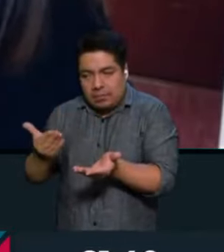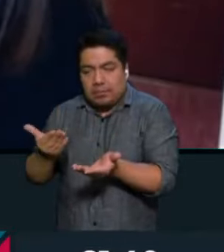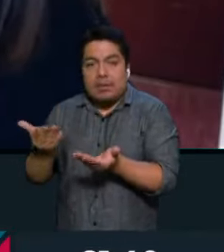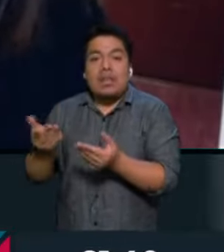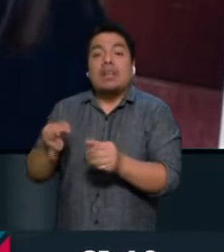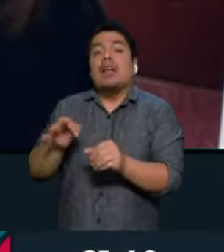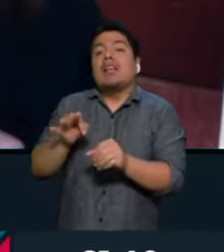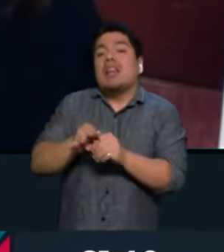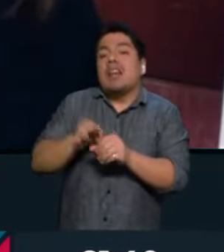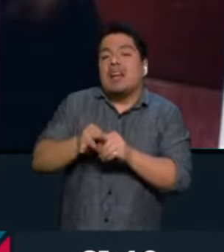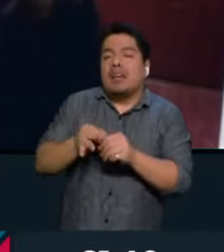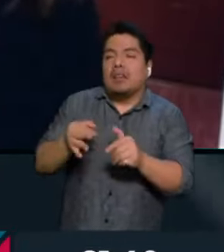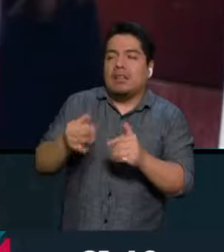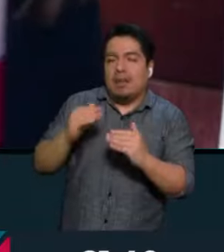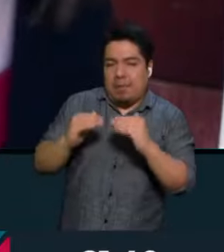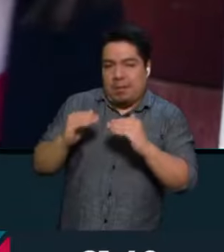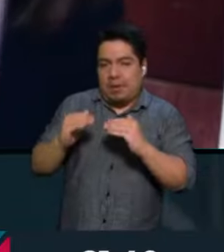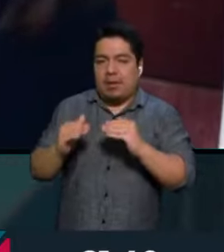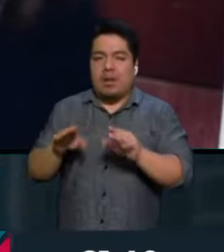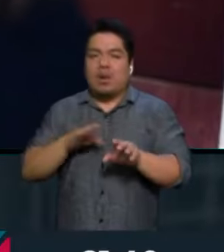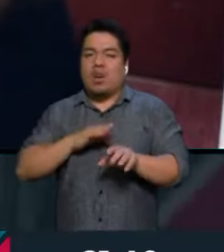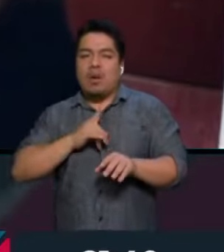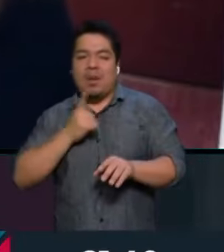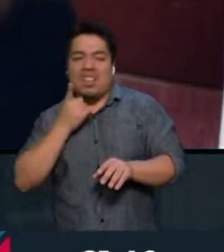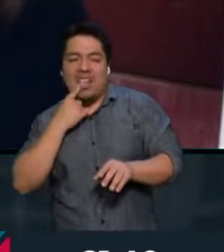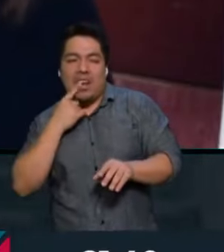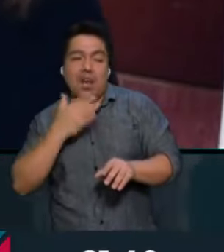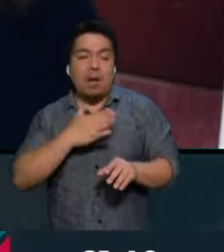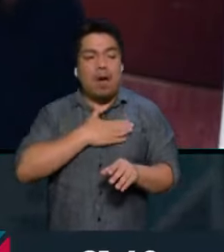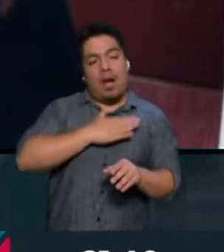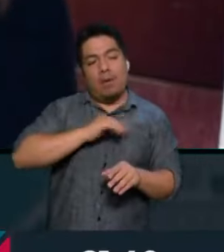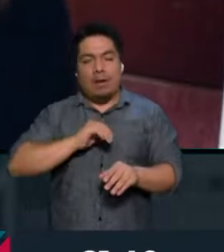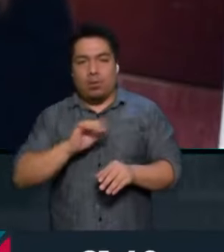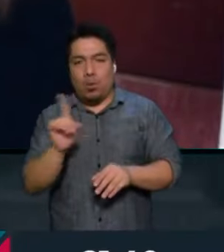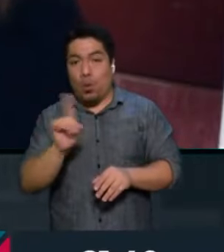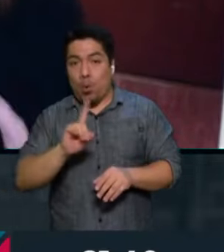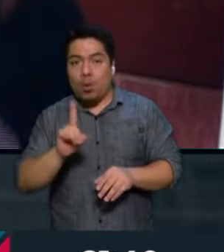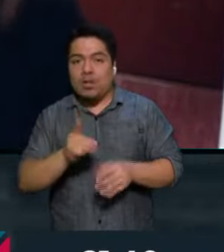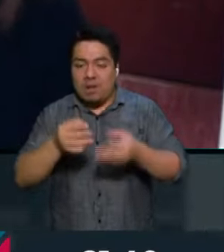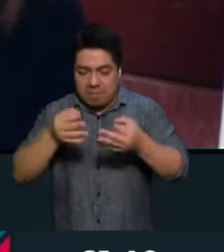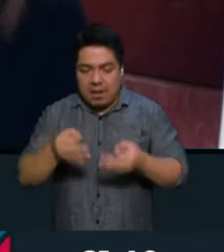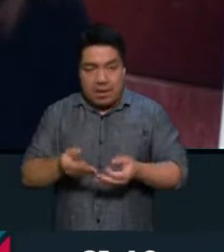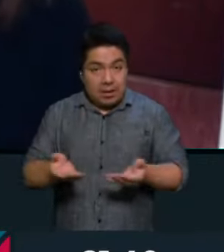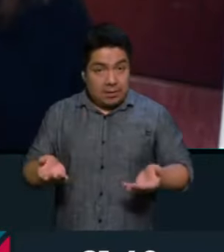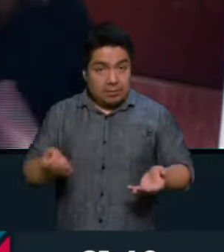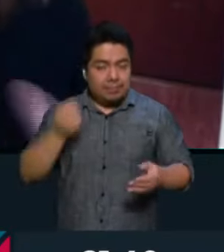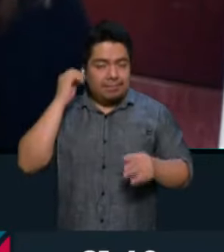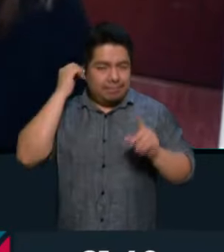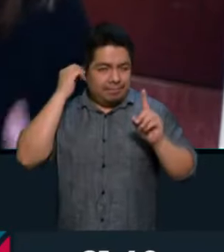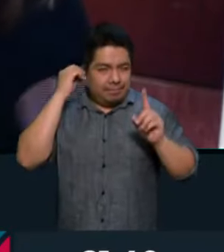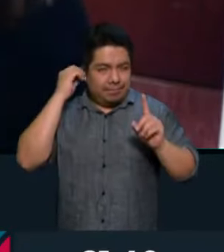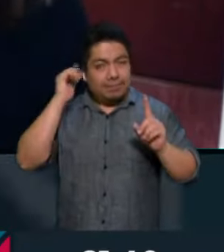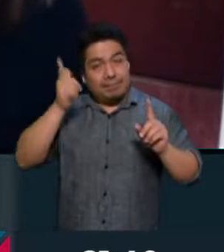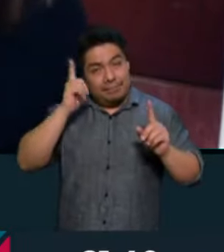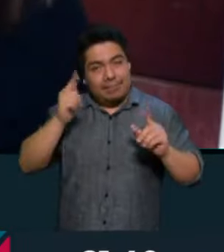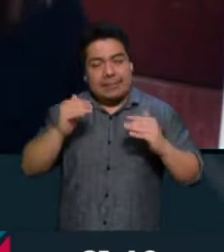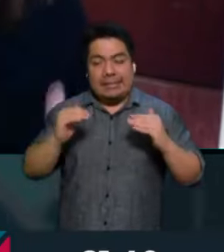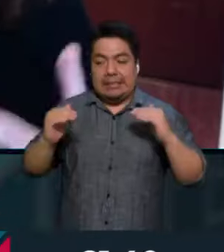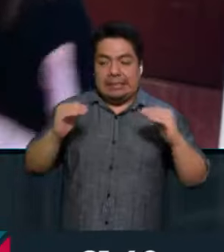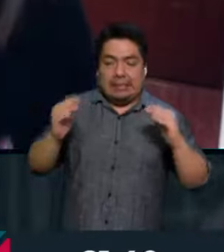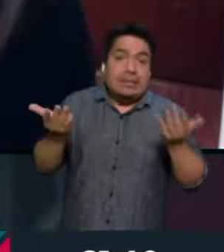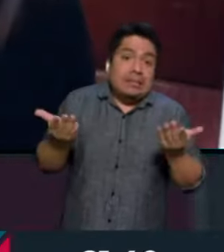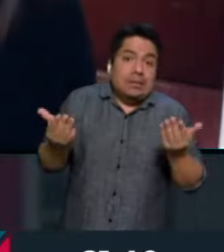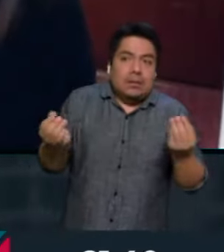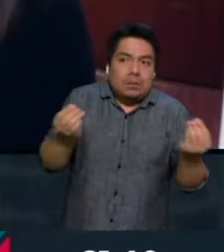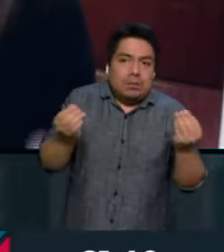electoralmente. No creas que por caridad y por buena onda. Y en ese sentido creo que vislumbra un escenario interesante.